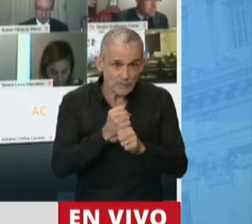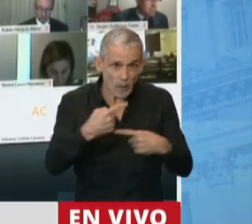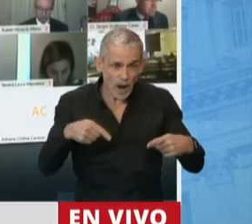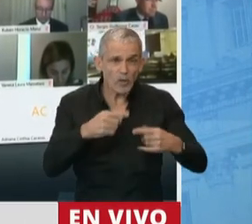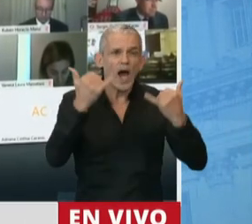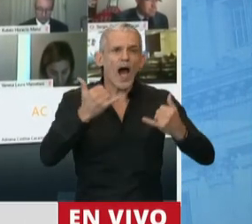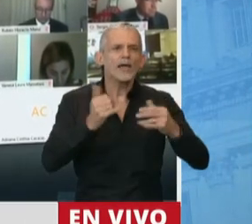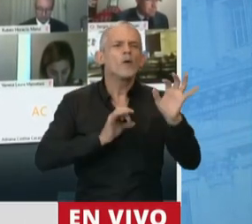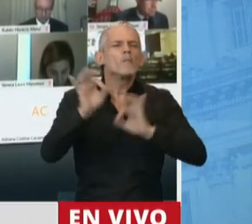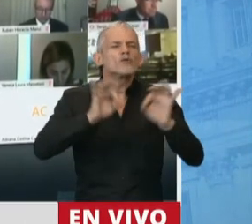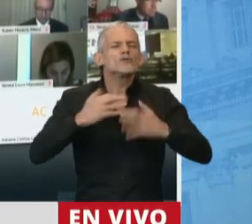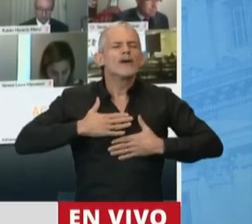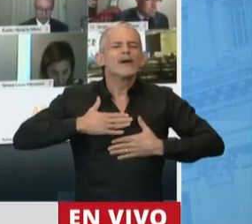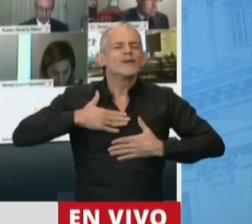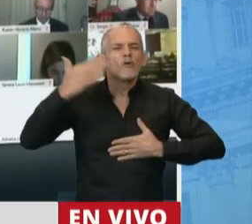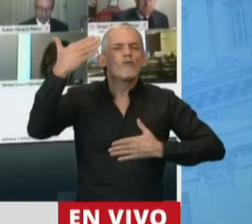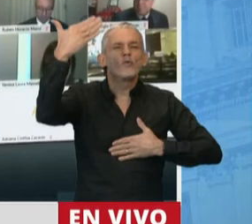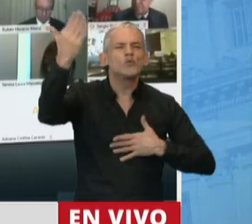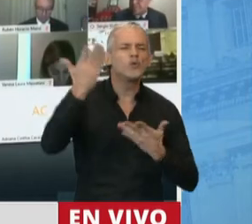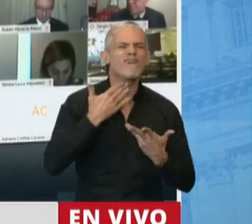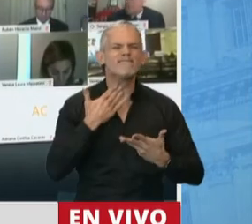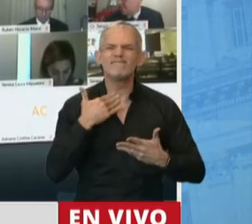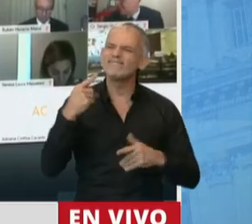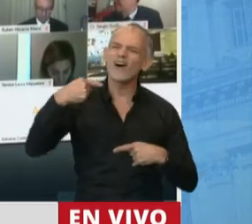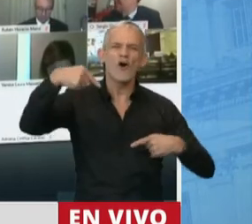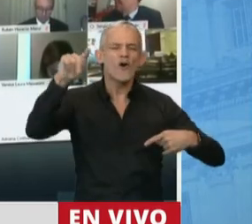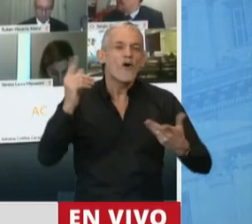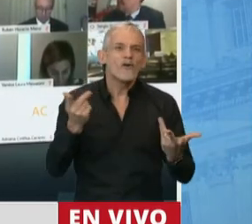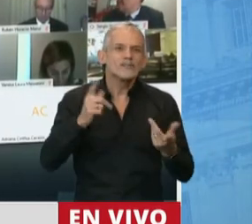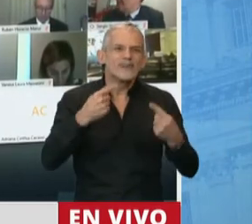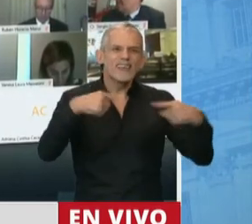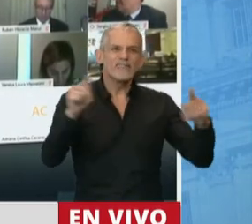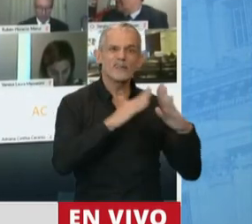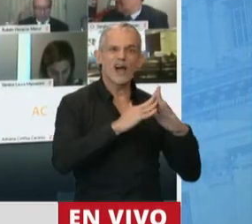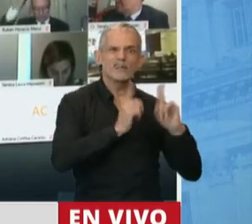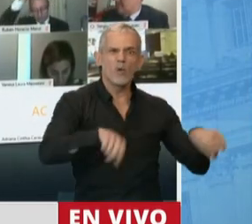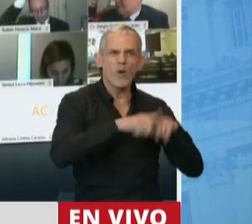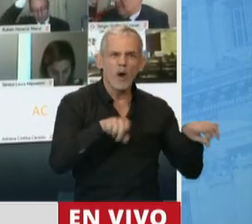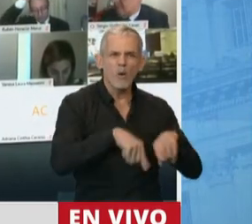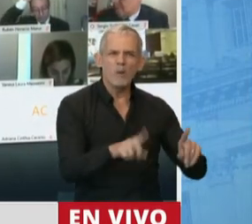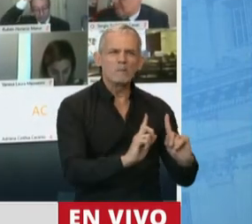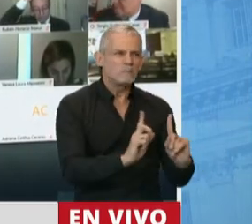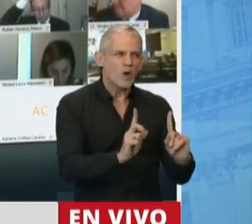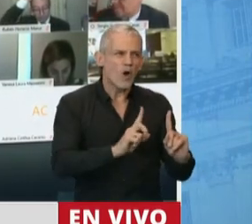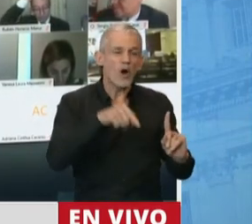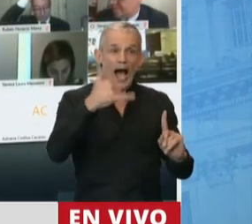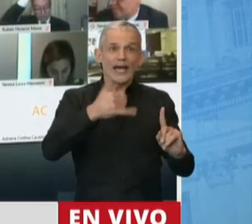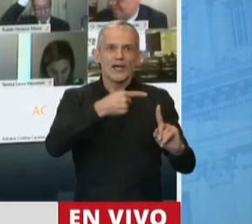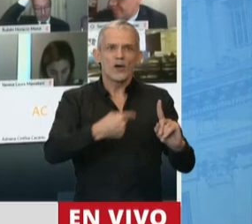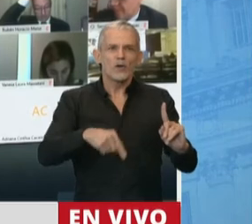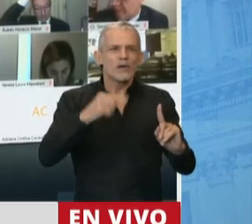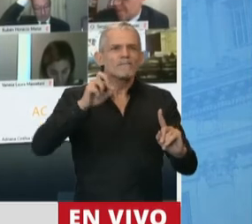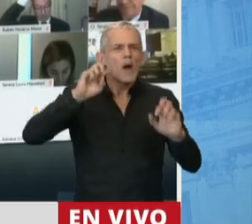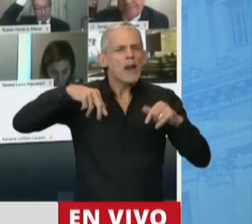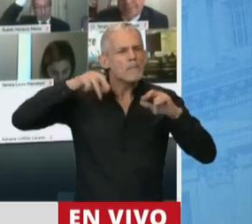tienen proyectos, tienen deseos de progresar, tienen planes en su futuro. Y